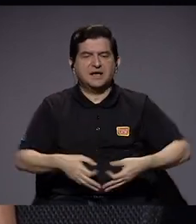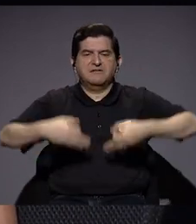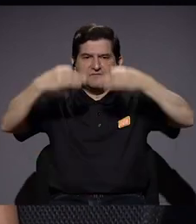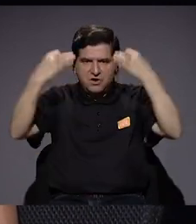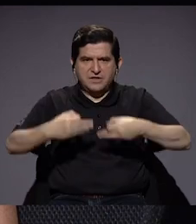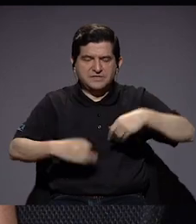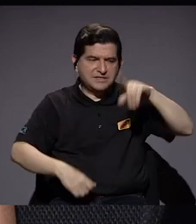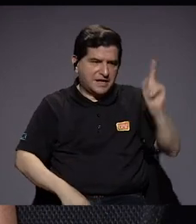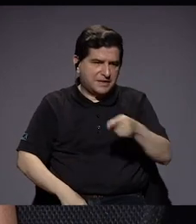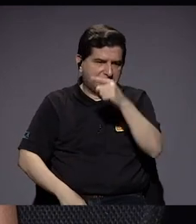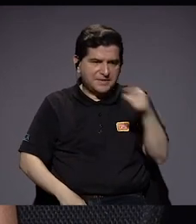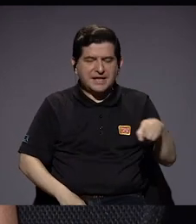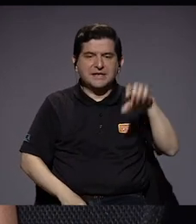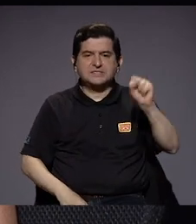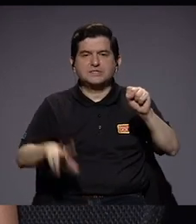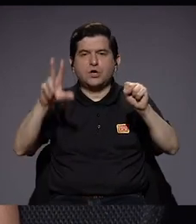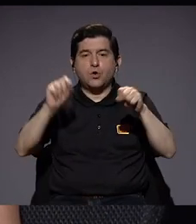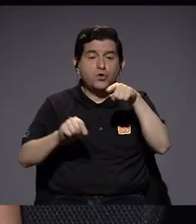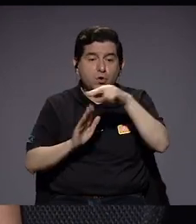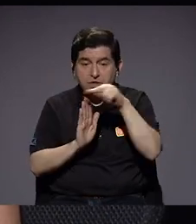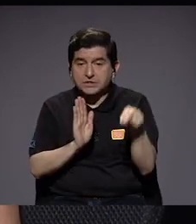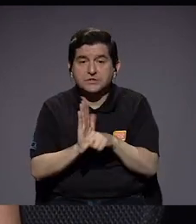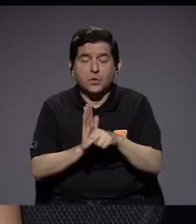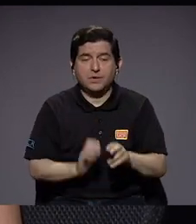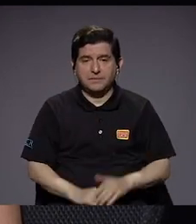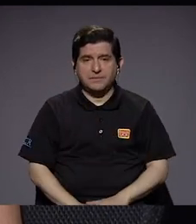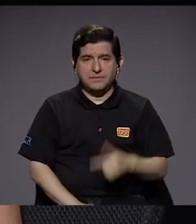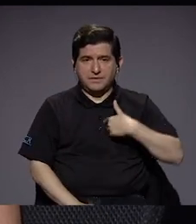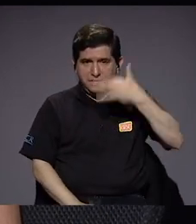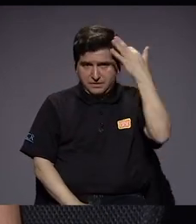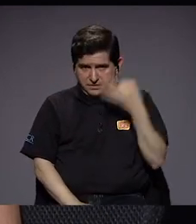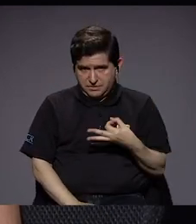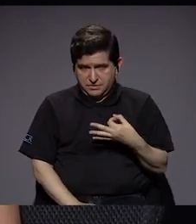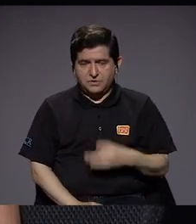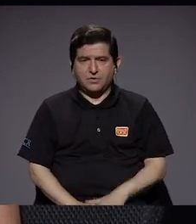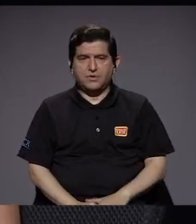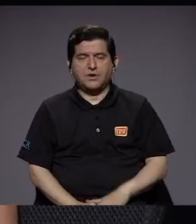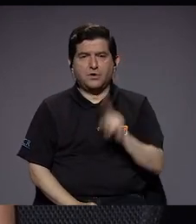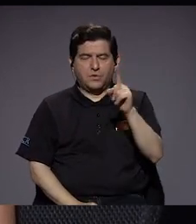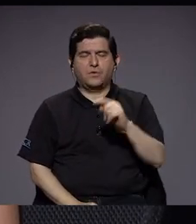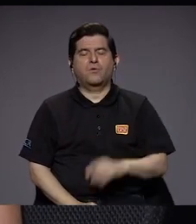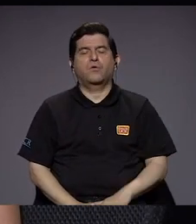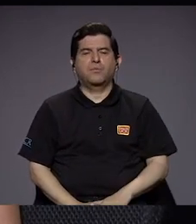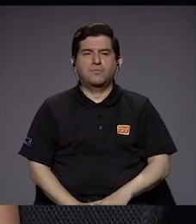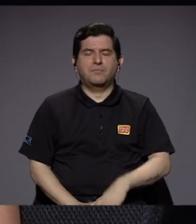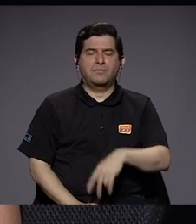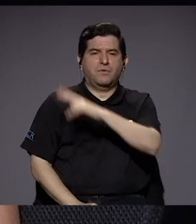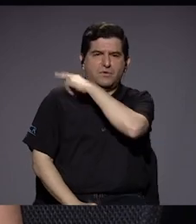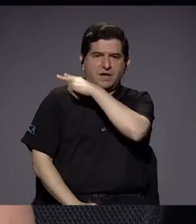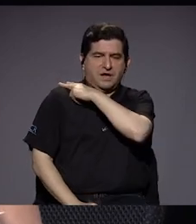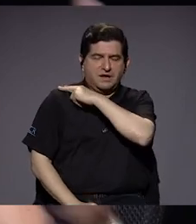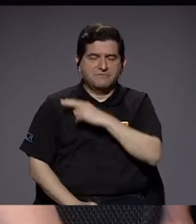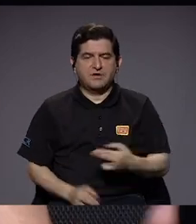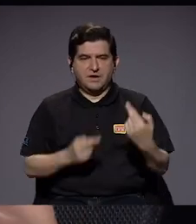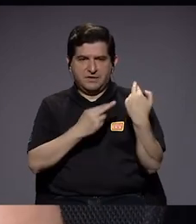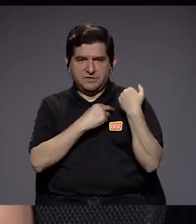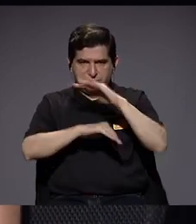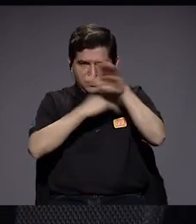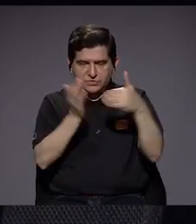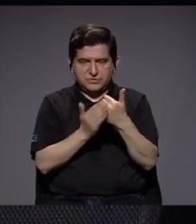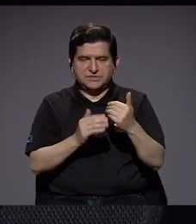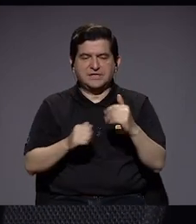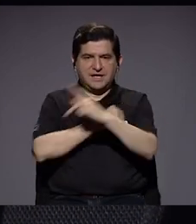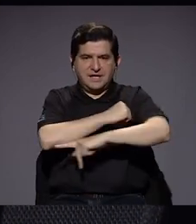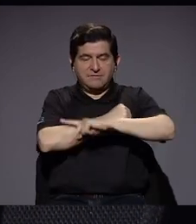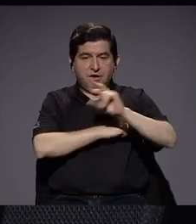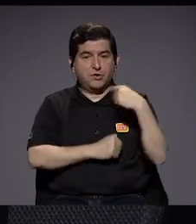decidir si veta o no la norma. Entonces, me parece que como un jerarca encargado de todo el país, no solo